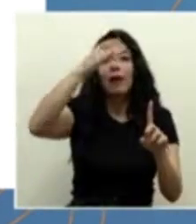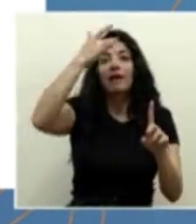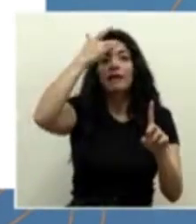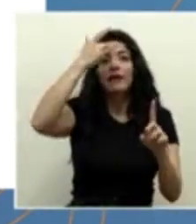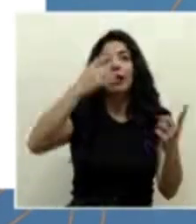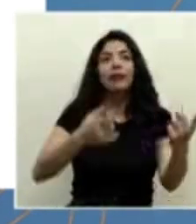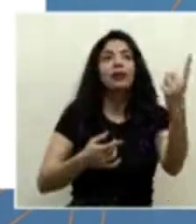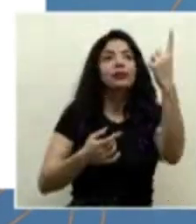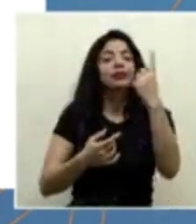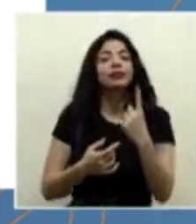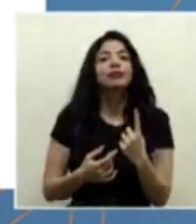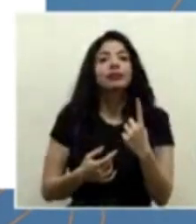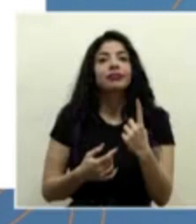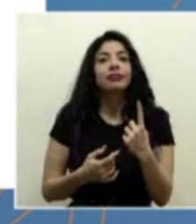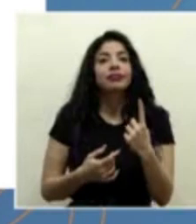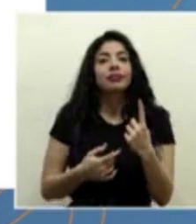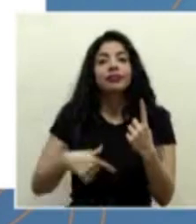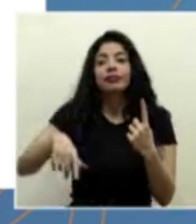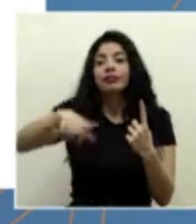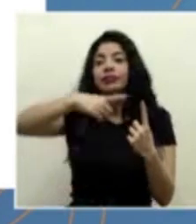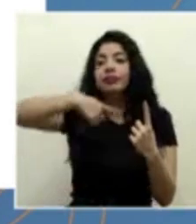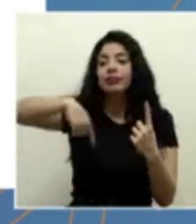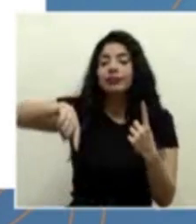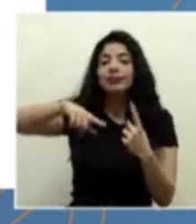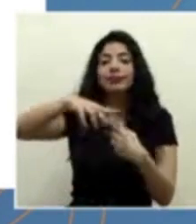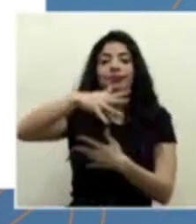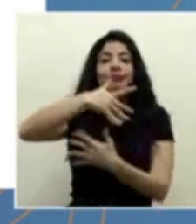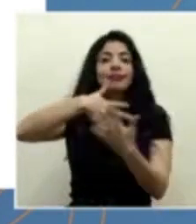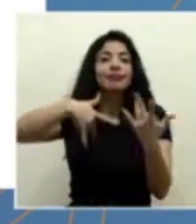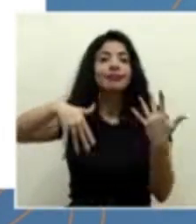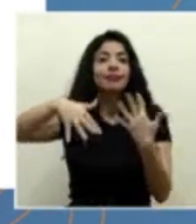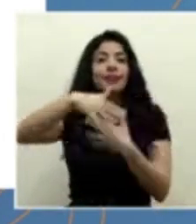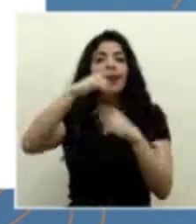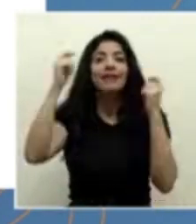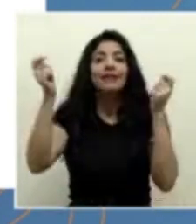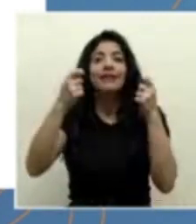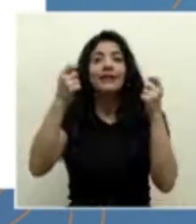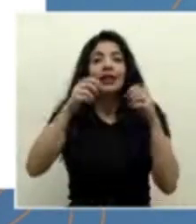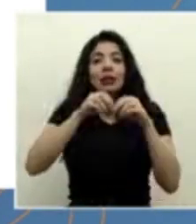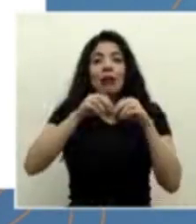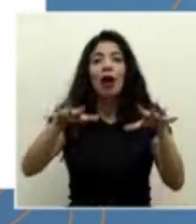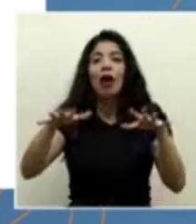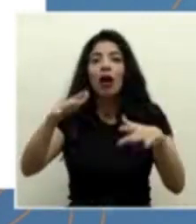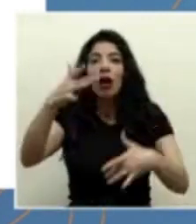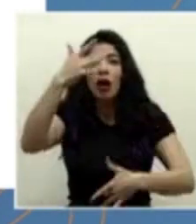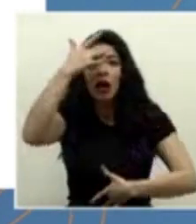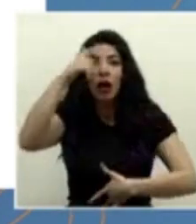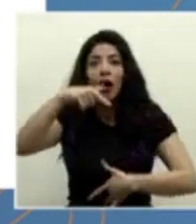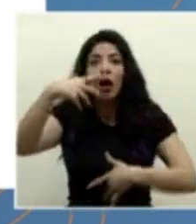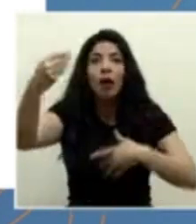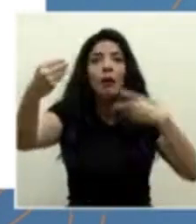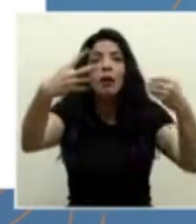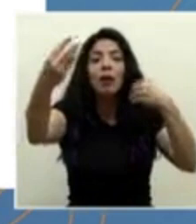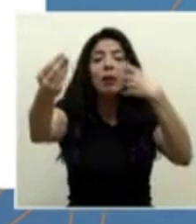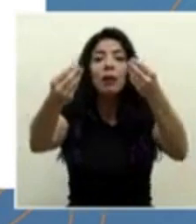llegó, y entonces mucha de la gente que está en esa fiesta se infectó, y entonces ellos van y